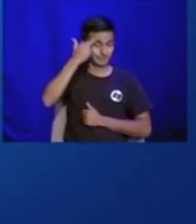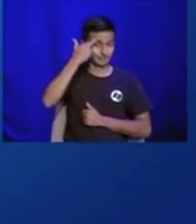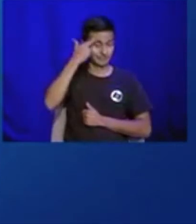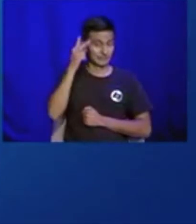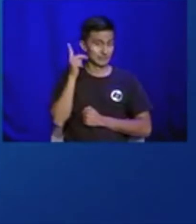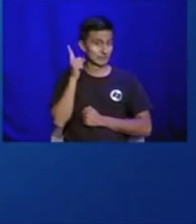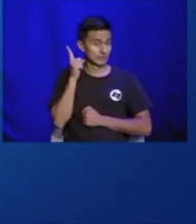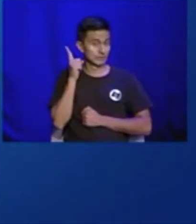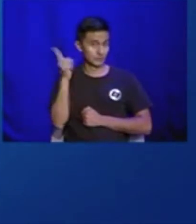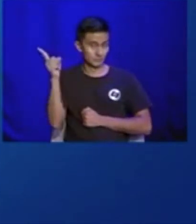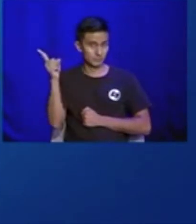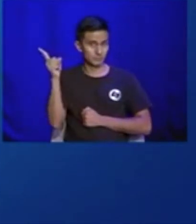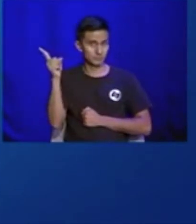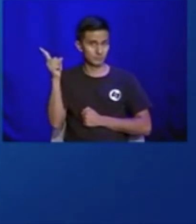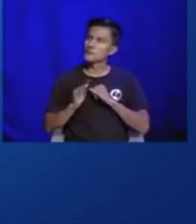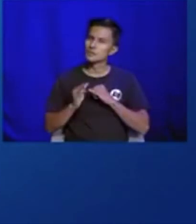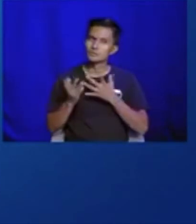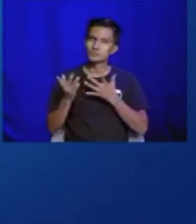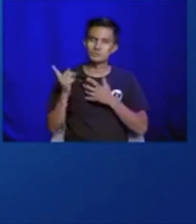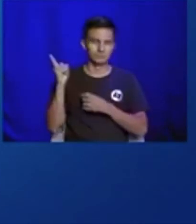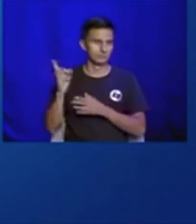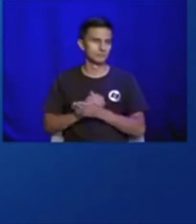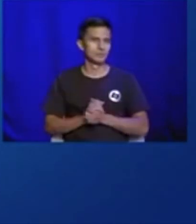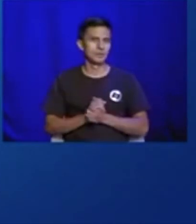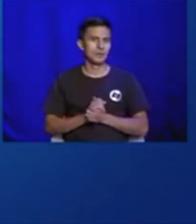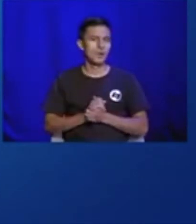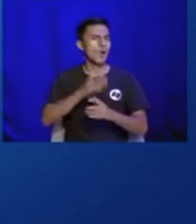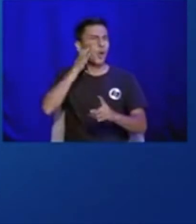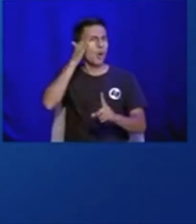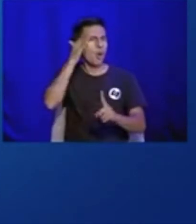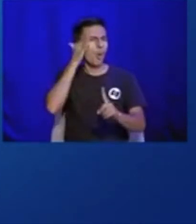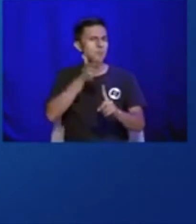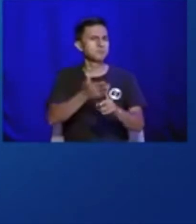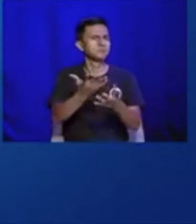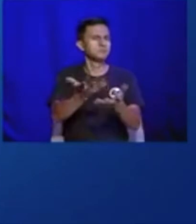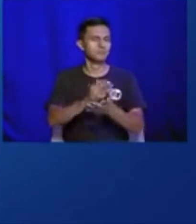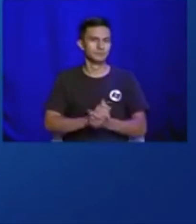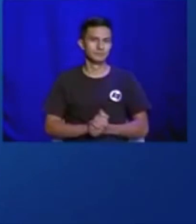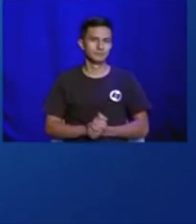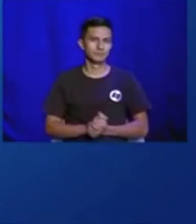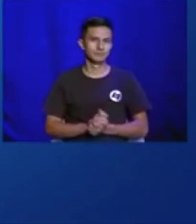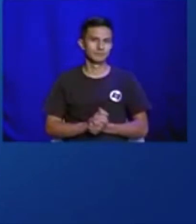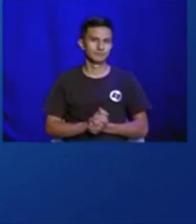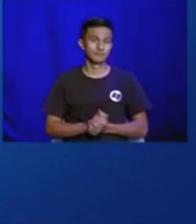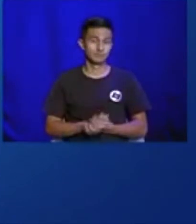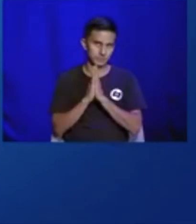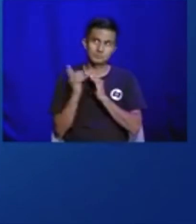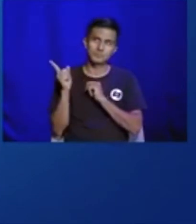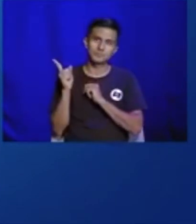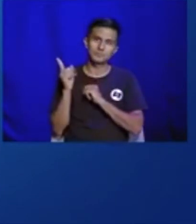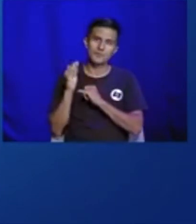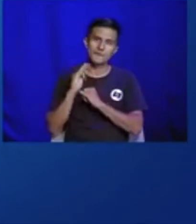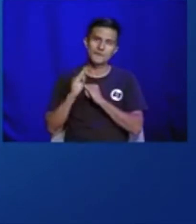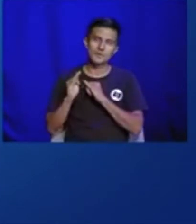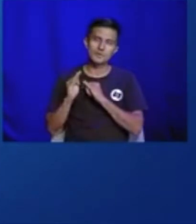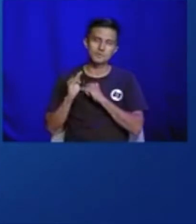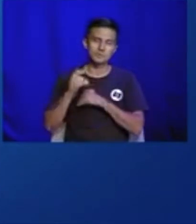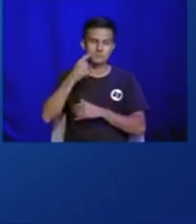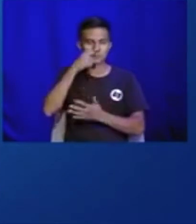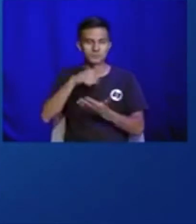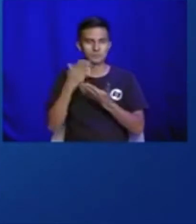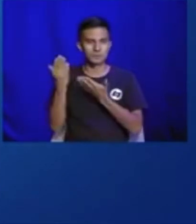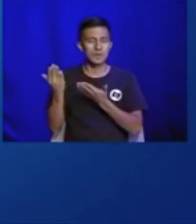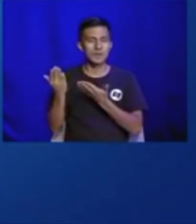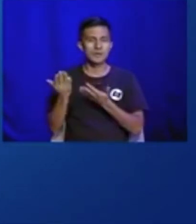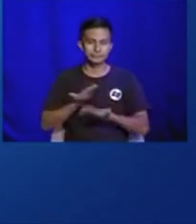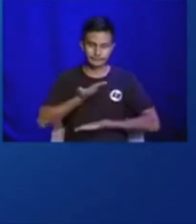los sectores habilitados en sana distancia las áreas públicas y privadas de actividad física como clubes, centros deportivos, gimnasios,